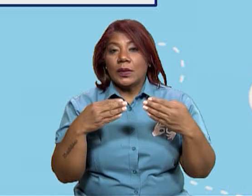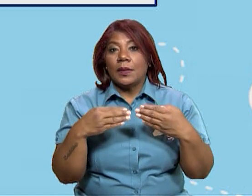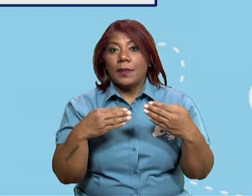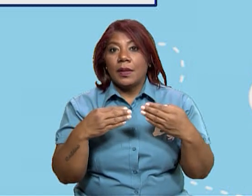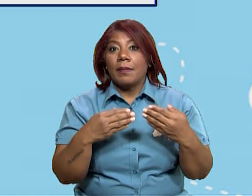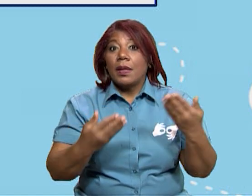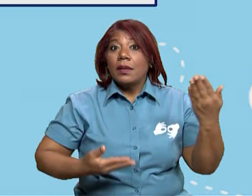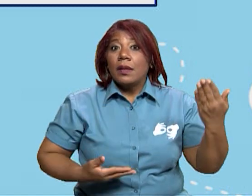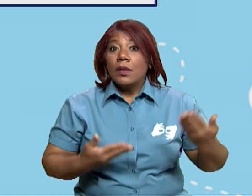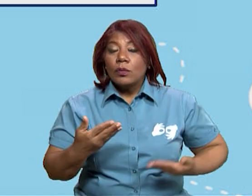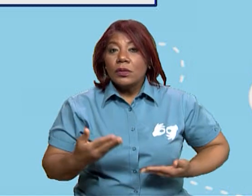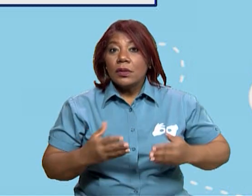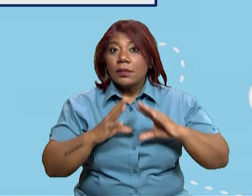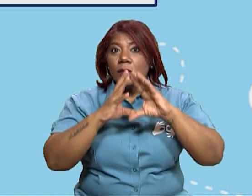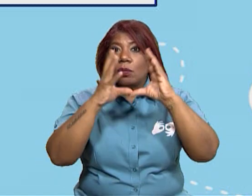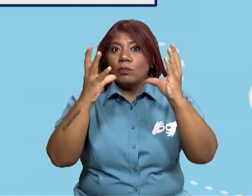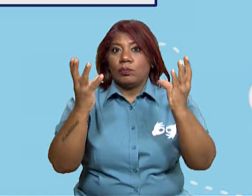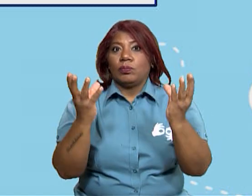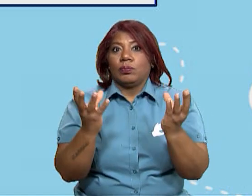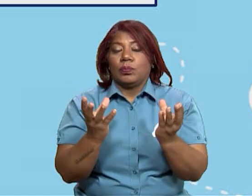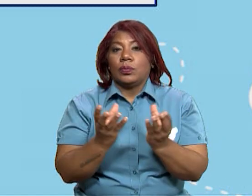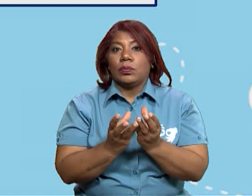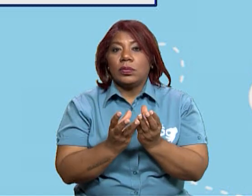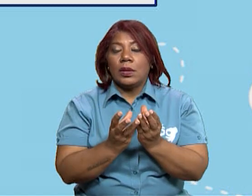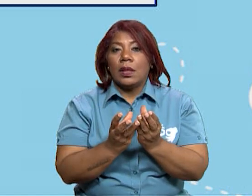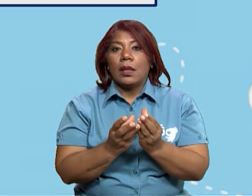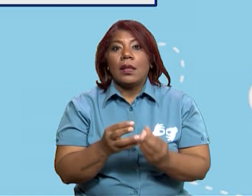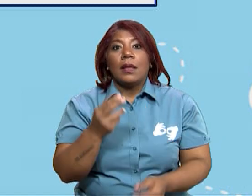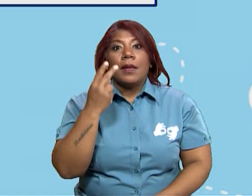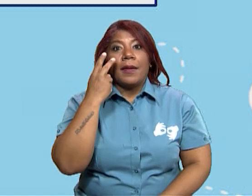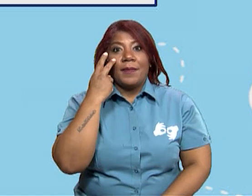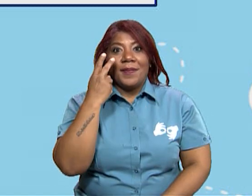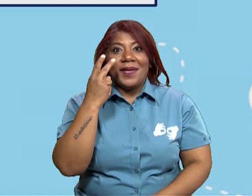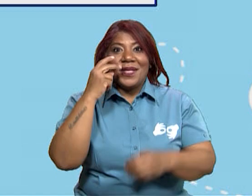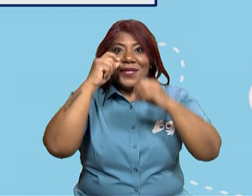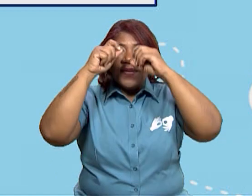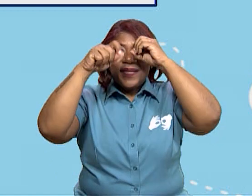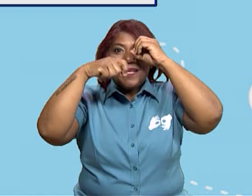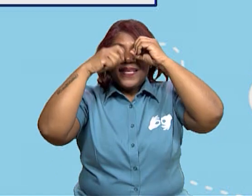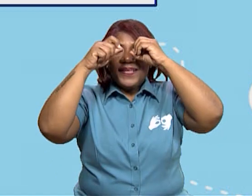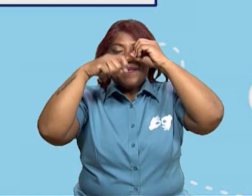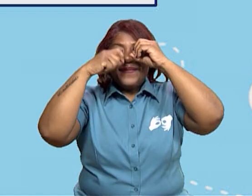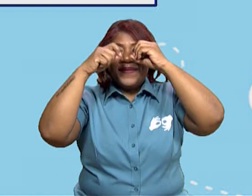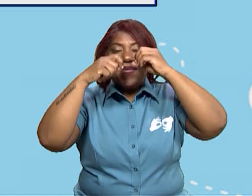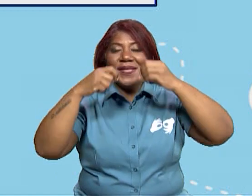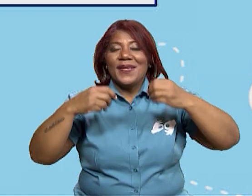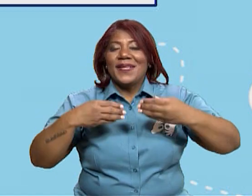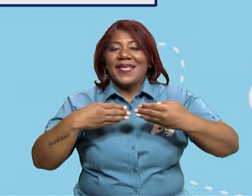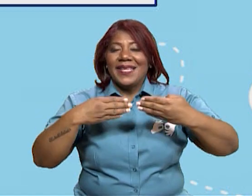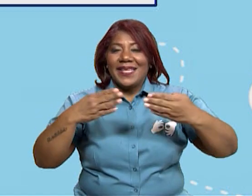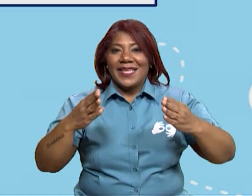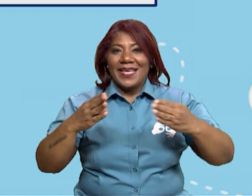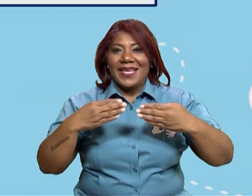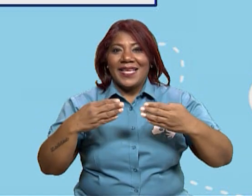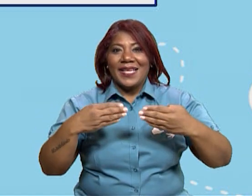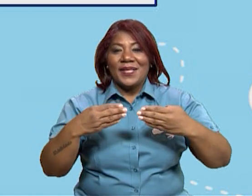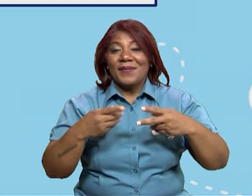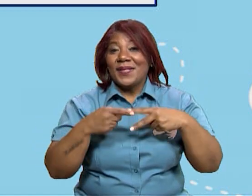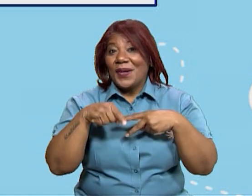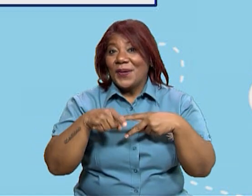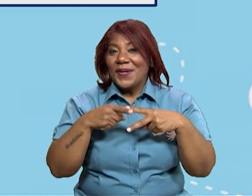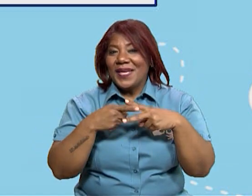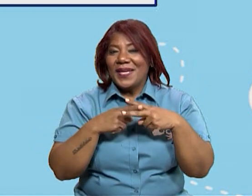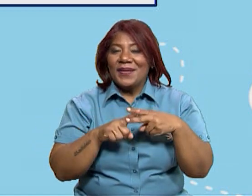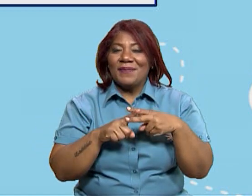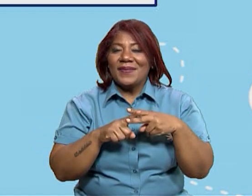de servicio, recuerdan que nosotros estamos viendo las cápsulas del canal de Panamá. Y vamos a iniciar